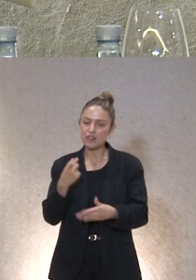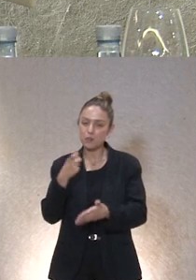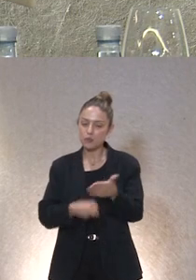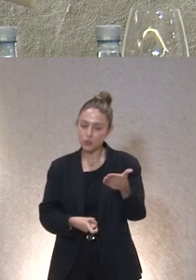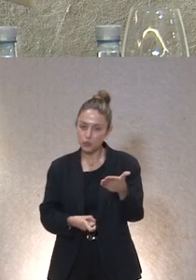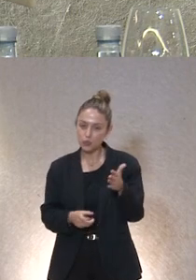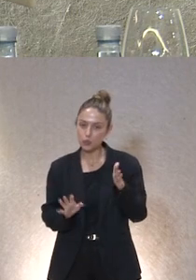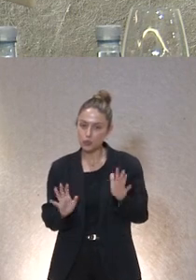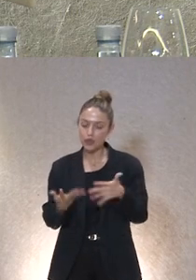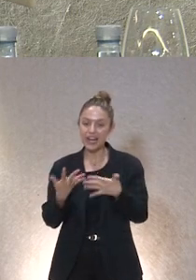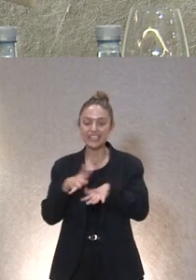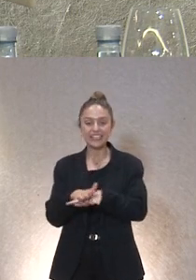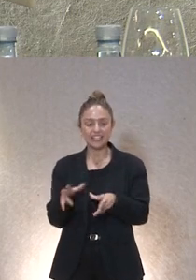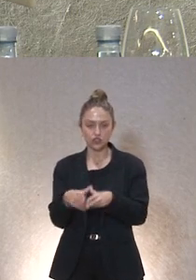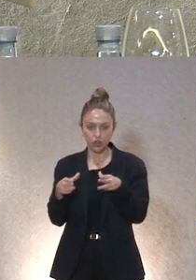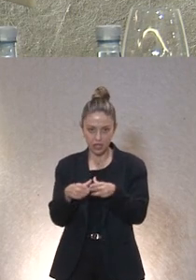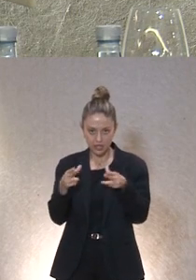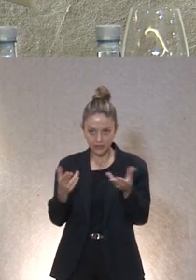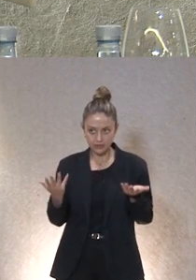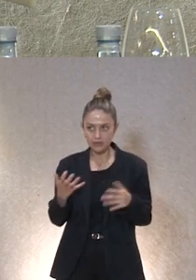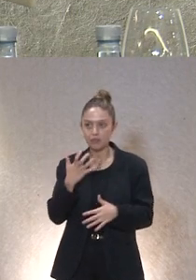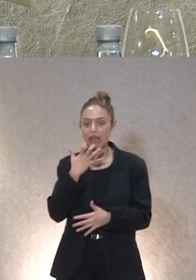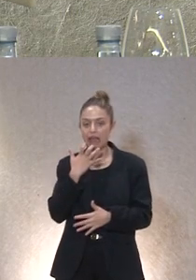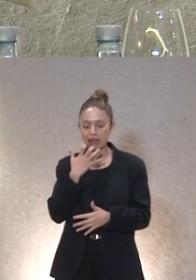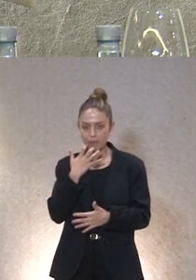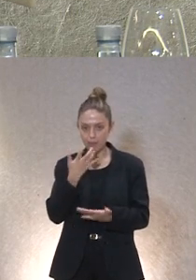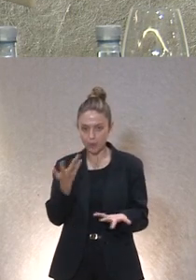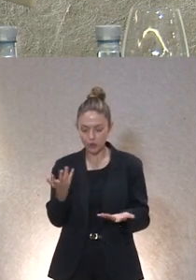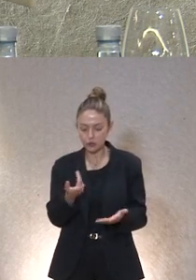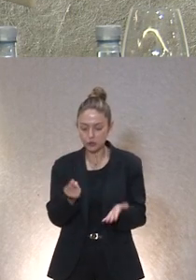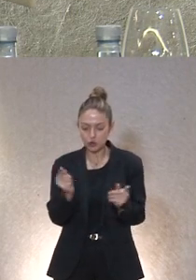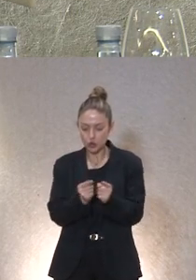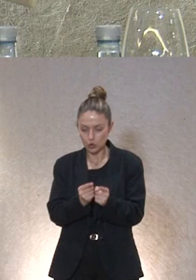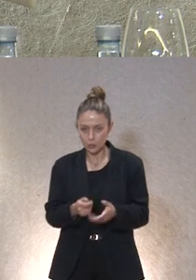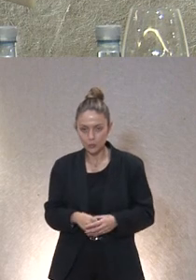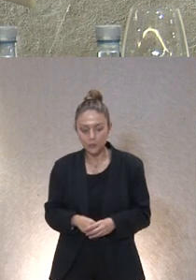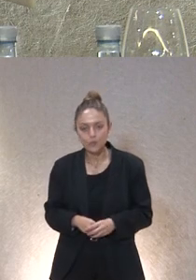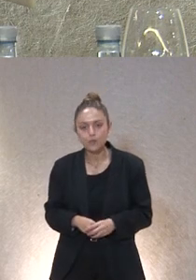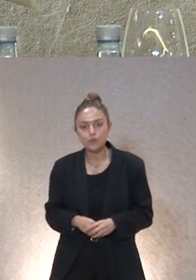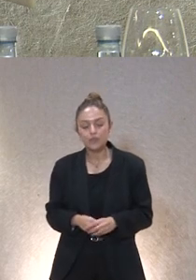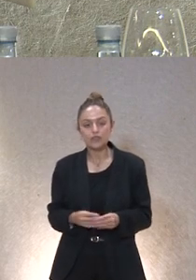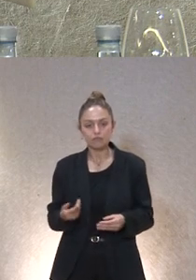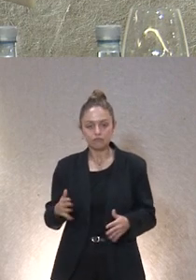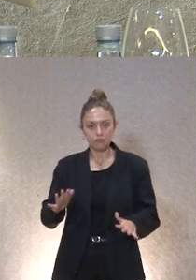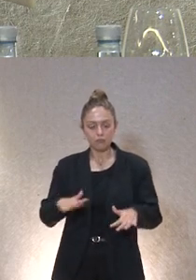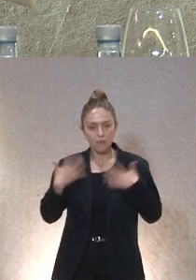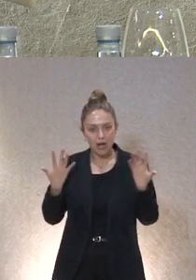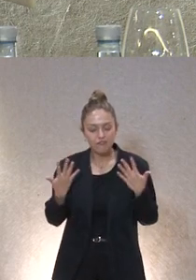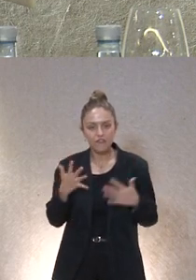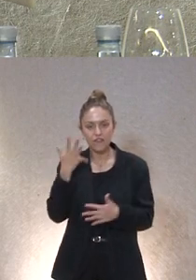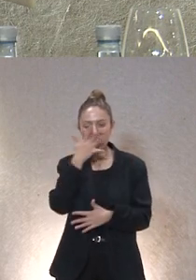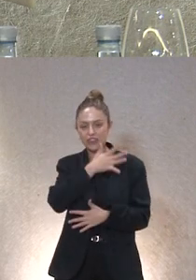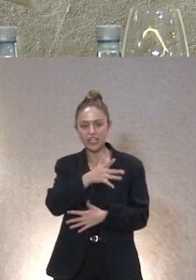utilización de las redes sociales y voy a poner unos cuantos ejemplos así muy rápidos ¿no? de golpe nos llega una